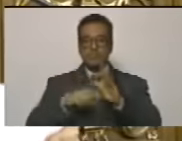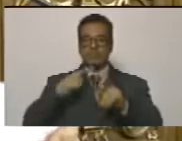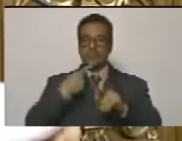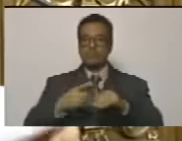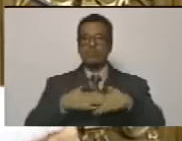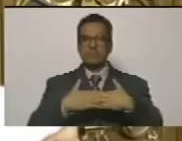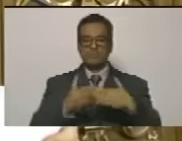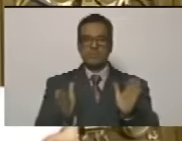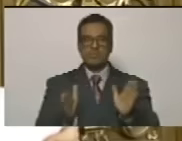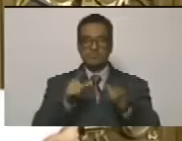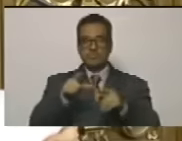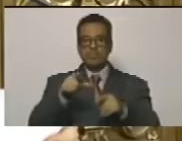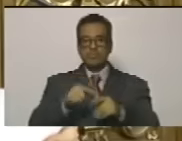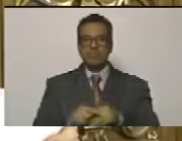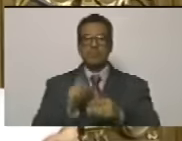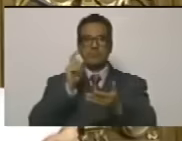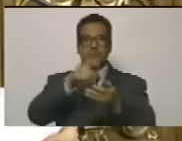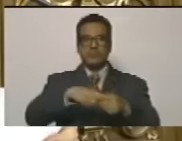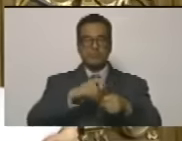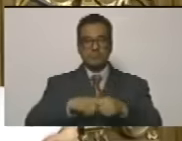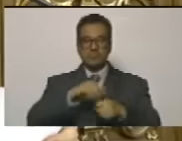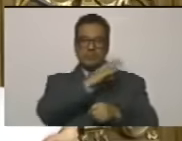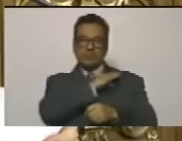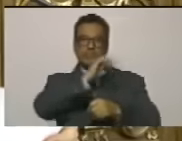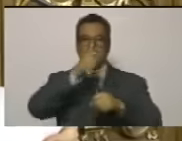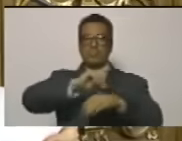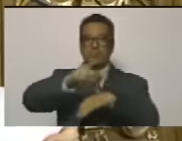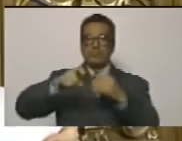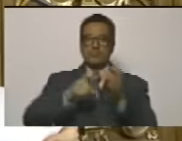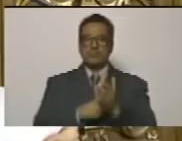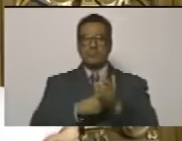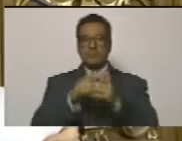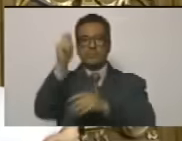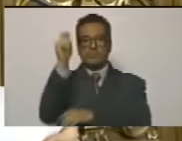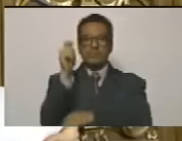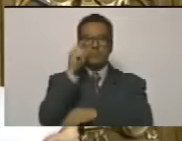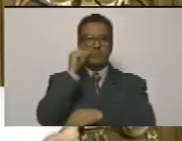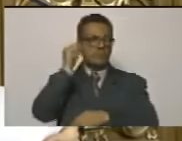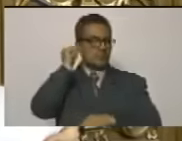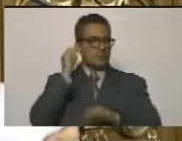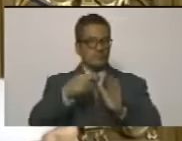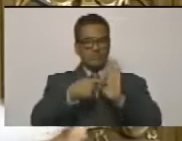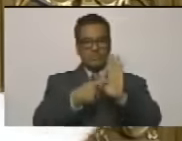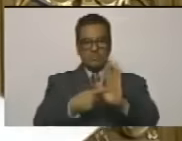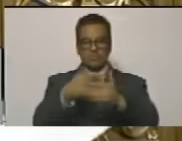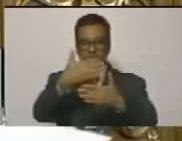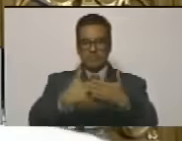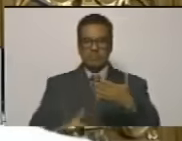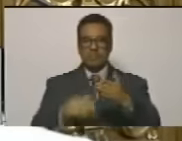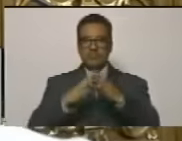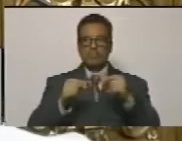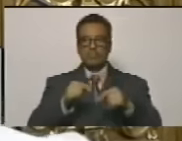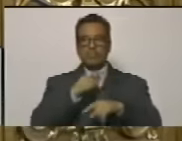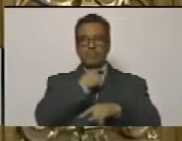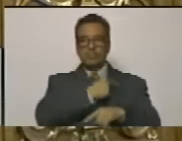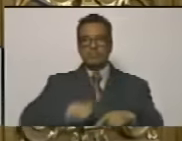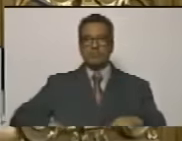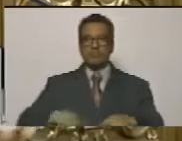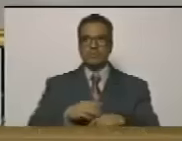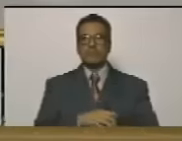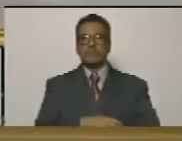declaró abierta la sesión ordinaria con la asistencia de la Junta Directiva en Pleno y de las diputadas y los diputados indicados en lista anexa. Esto, Ciudadano Presidente.